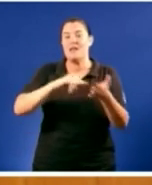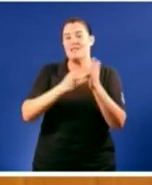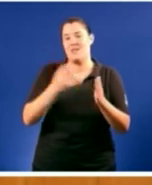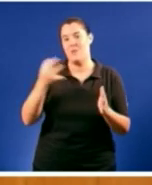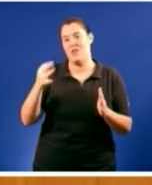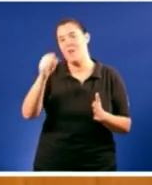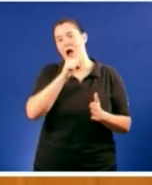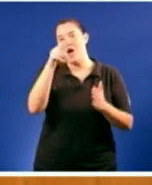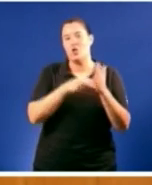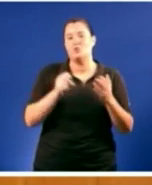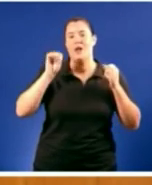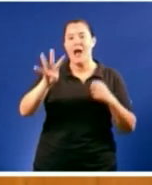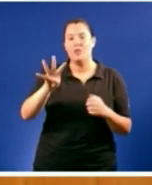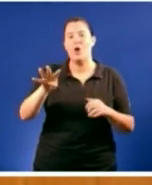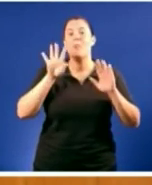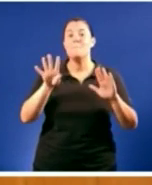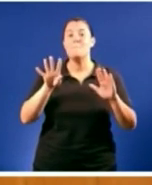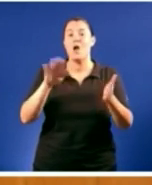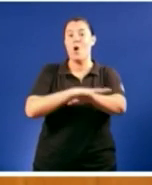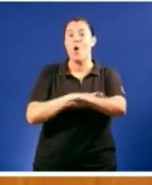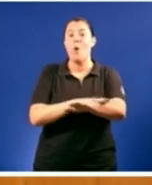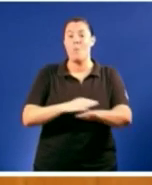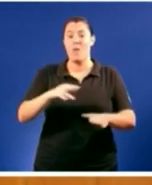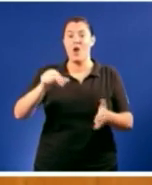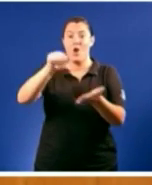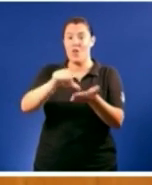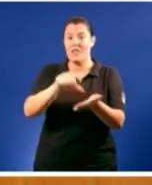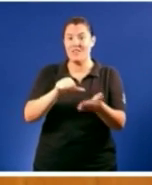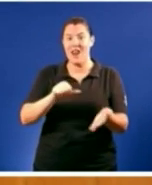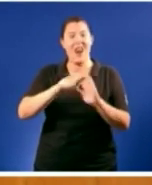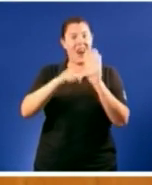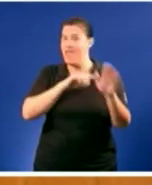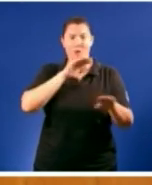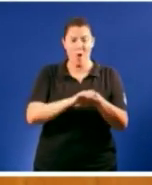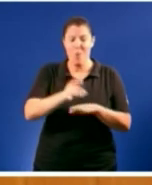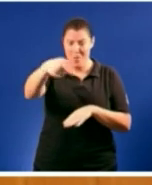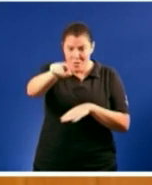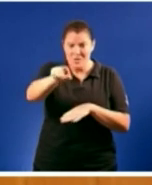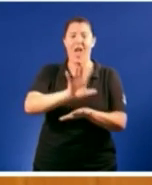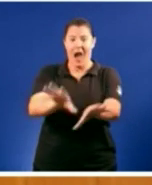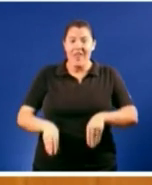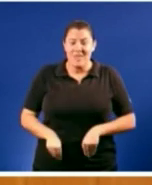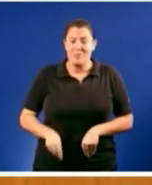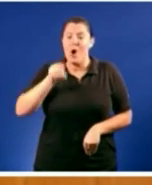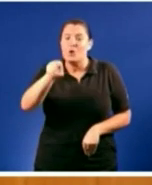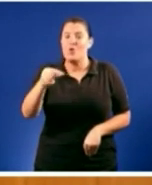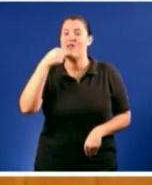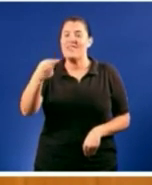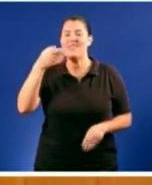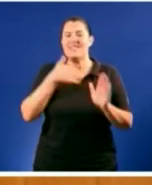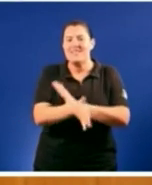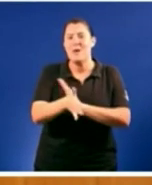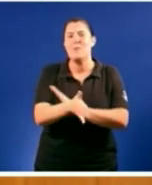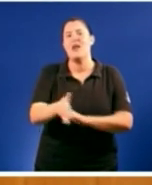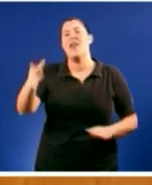Incumpriu a lei e vostede aceptao. Vostede que di sempre co primeiro deber dun gobernante e